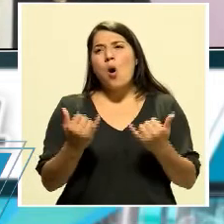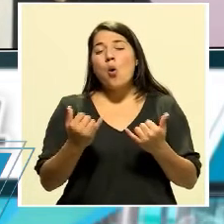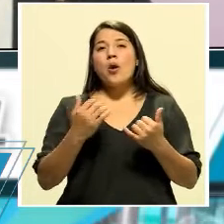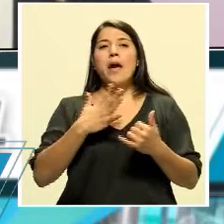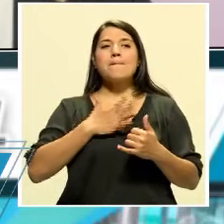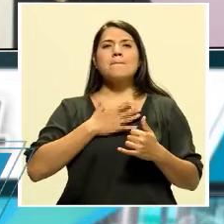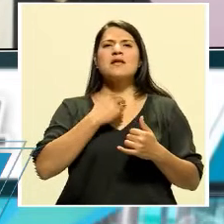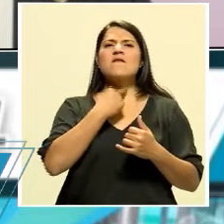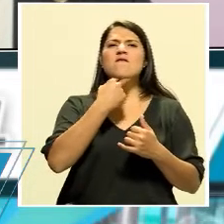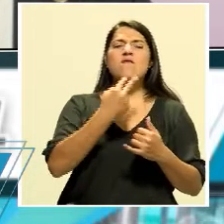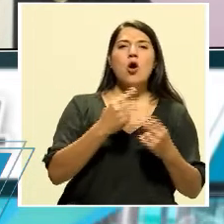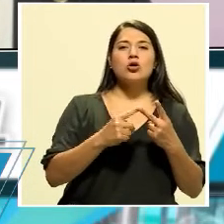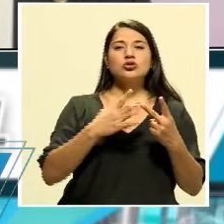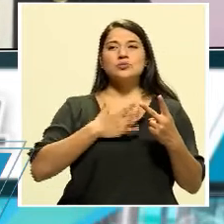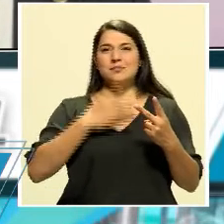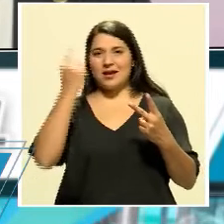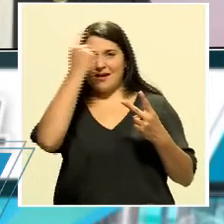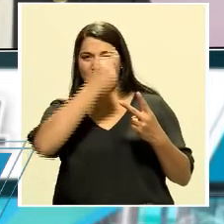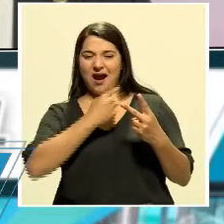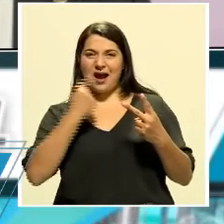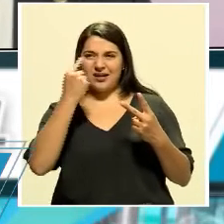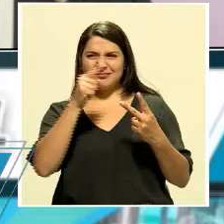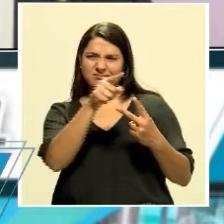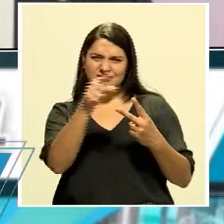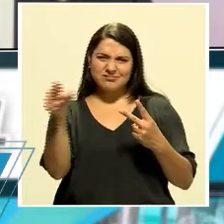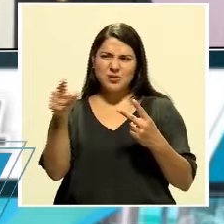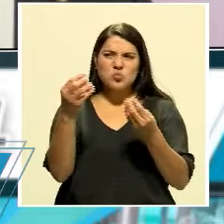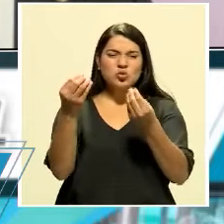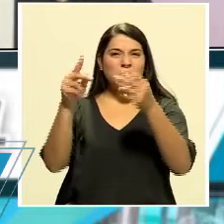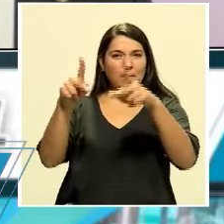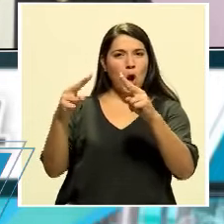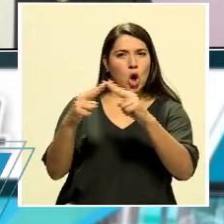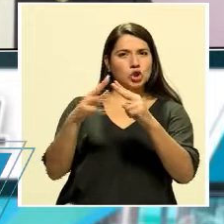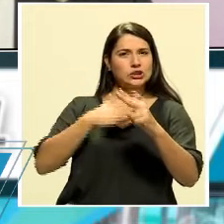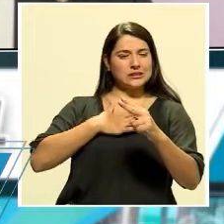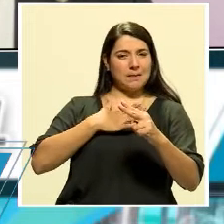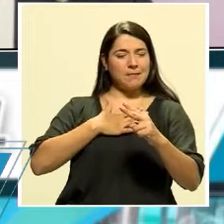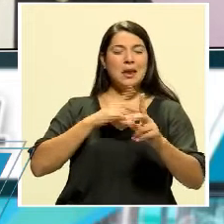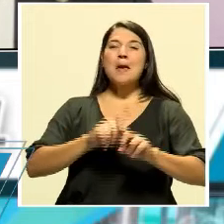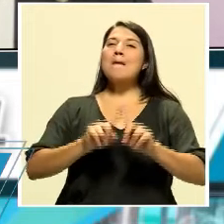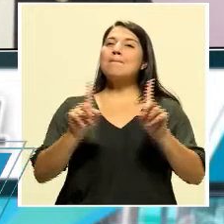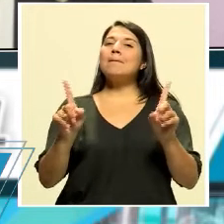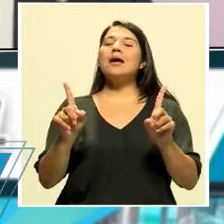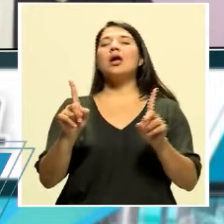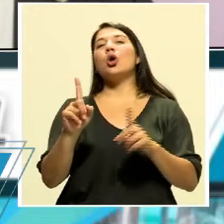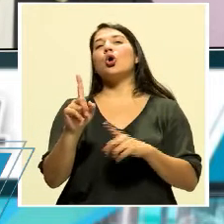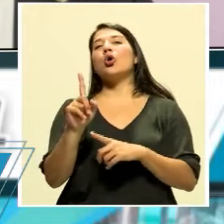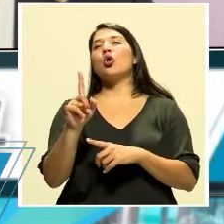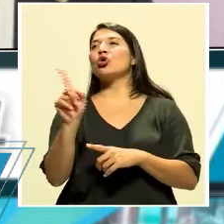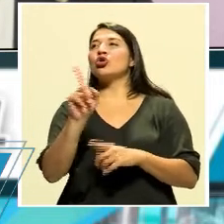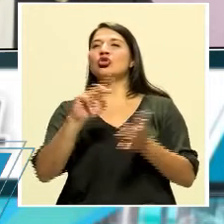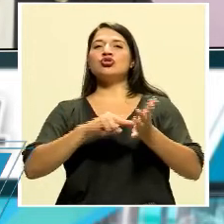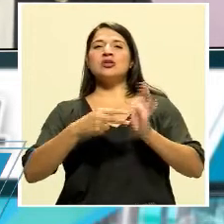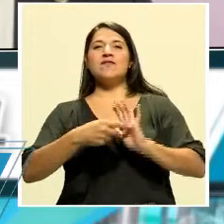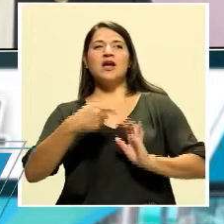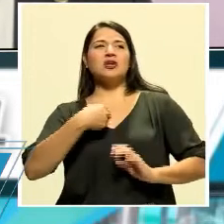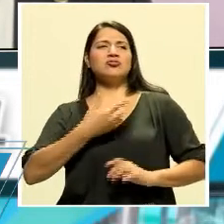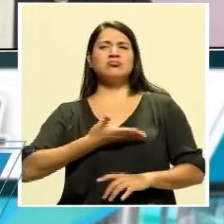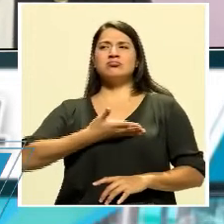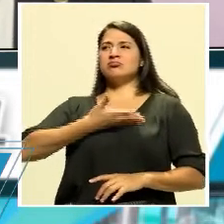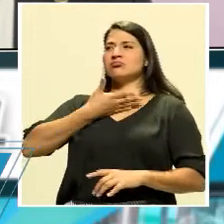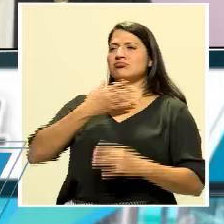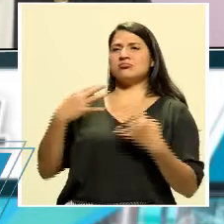la cara de uno ha sido muy conocida en medio de esto, pero no es por algo como de lo que yo me sienta orgulloso,